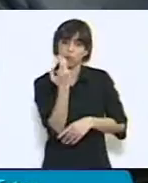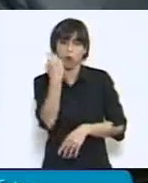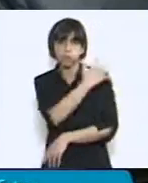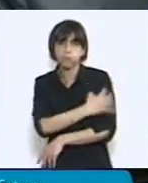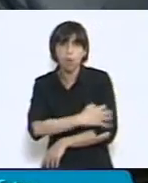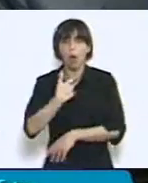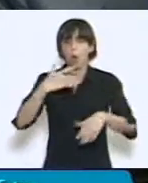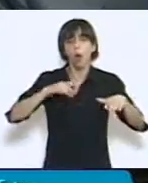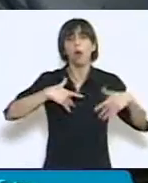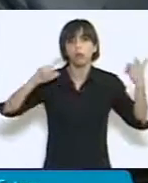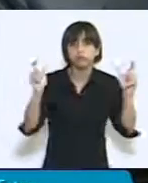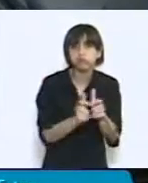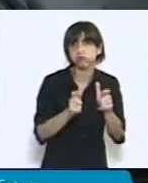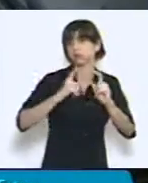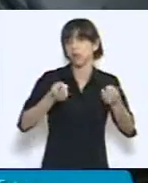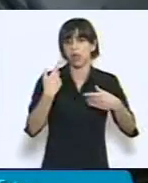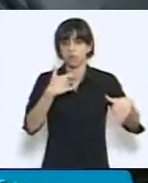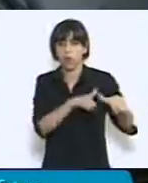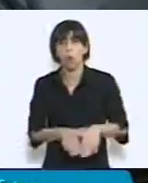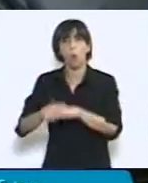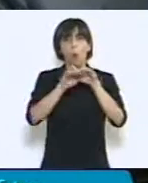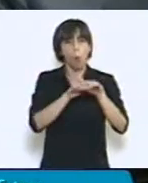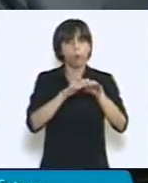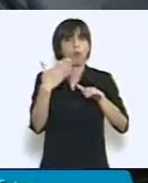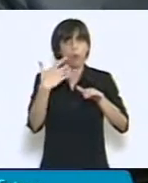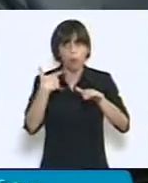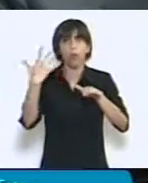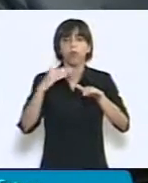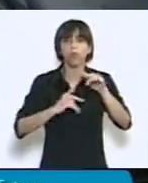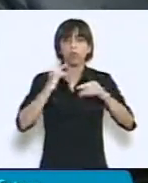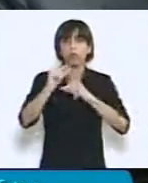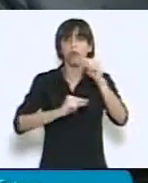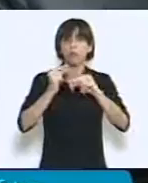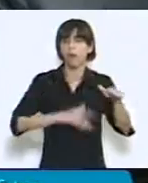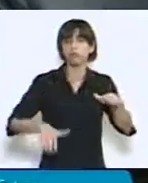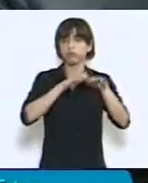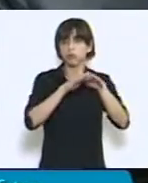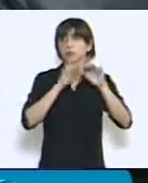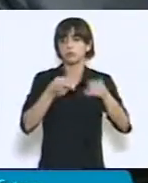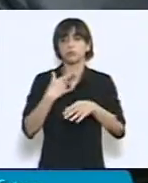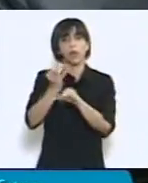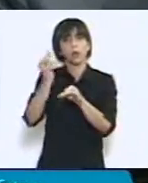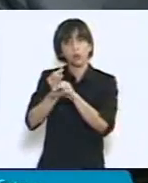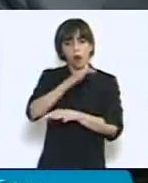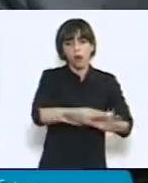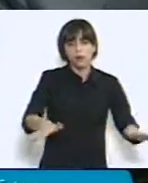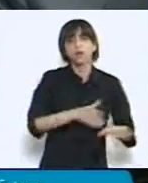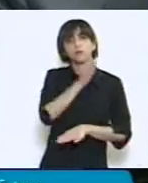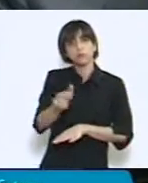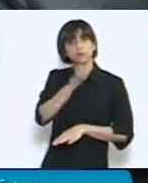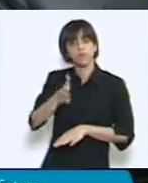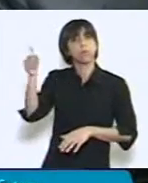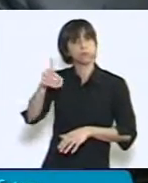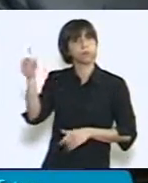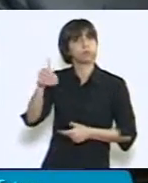desigualdad y resultados alentadores sobre el nivel de asistencia escolar. En particular,